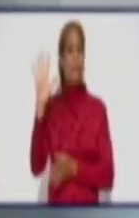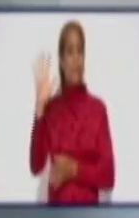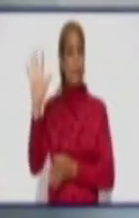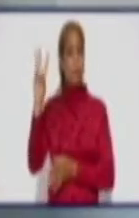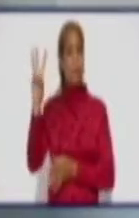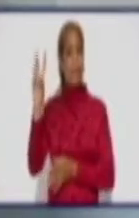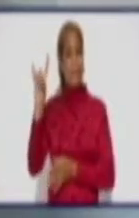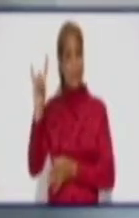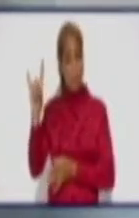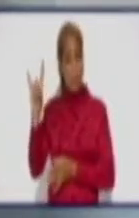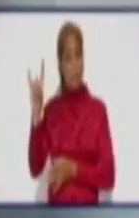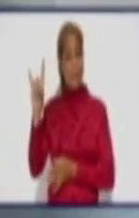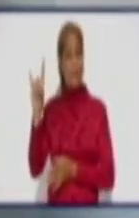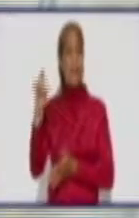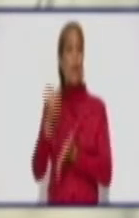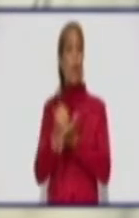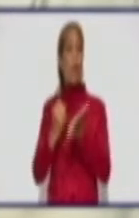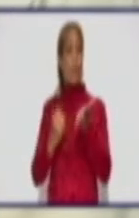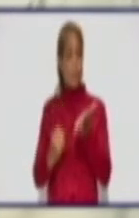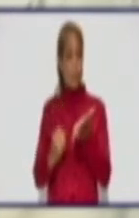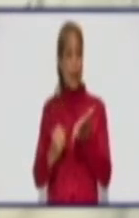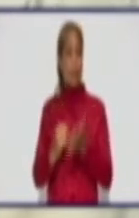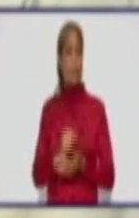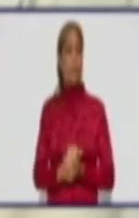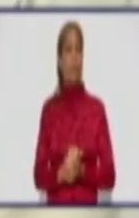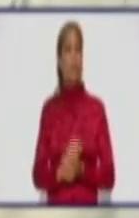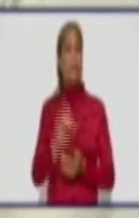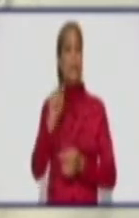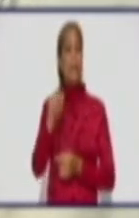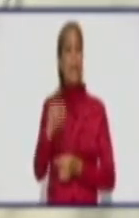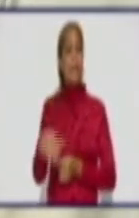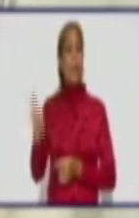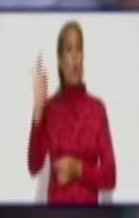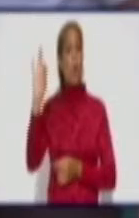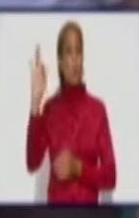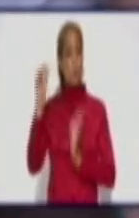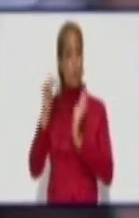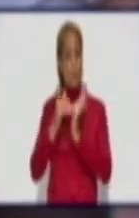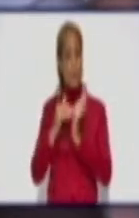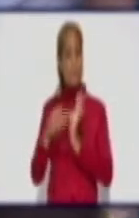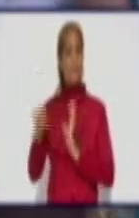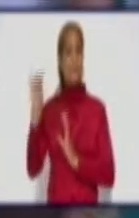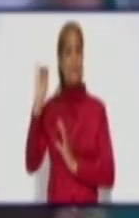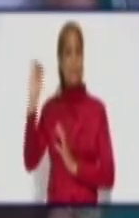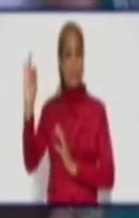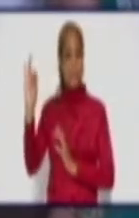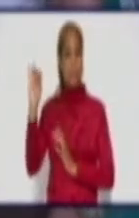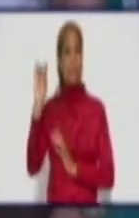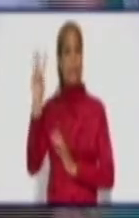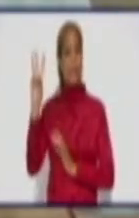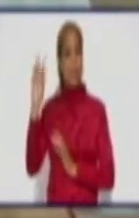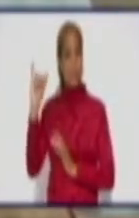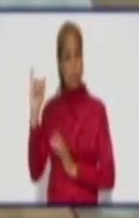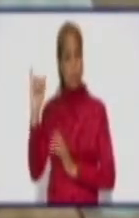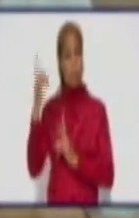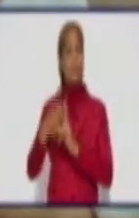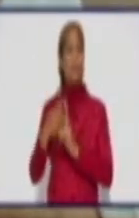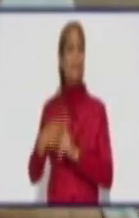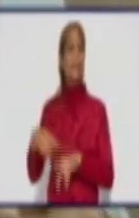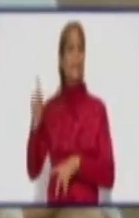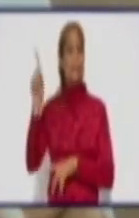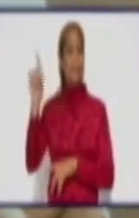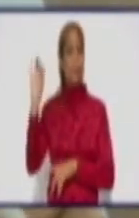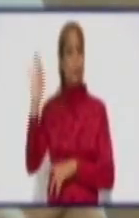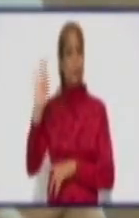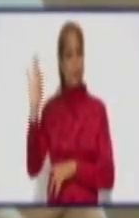confirmados desde el comienzo de la epidemia. De ellos 8.171 autóctonos y 368 viajeros. En la